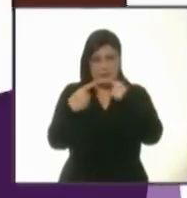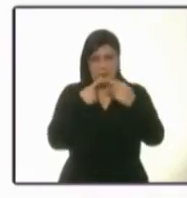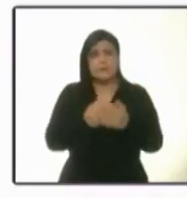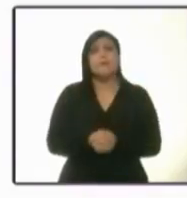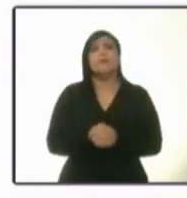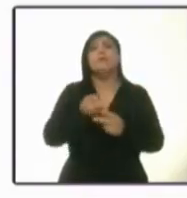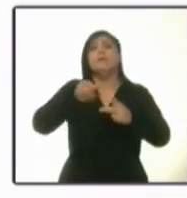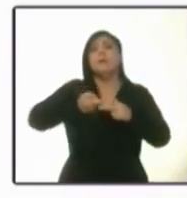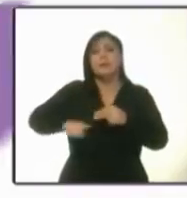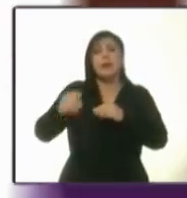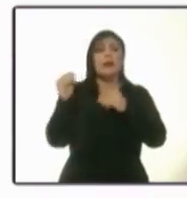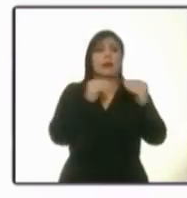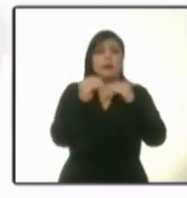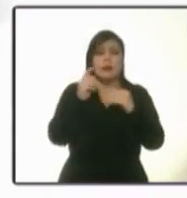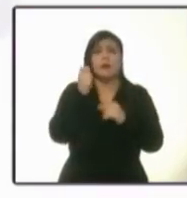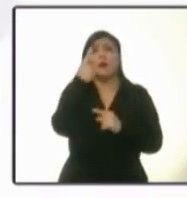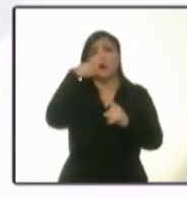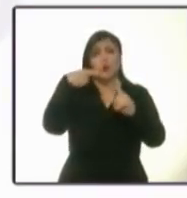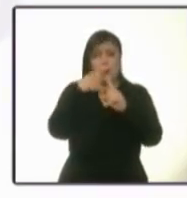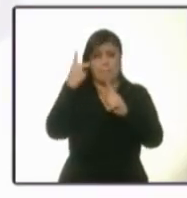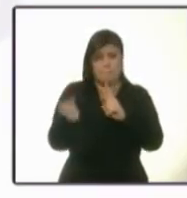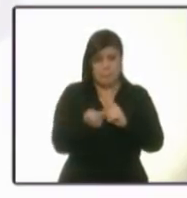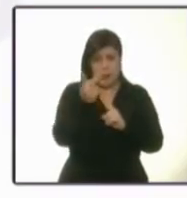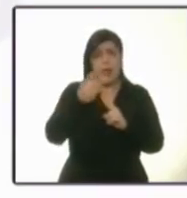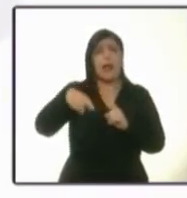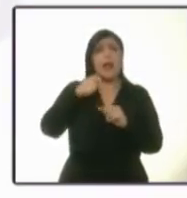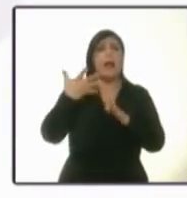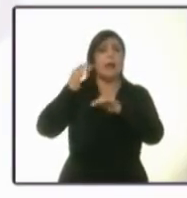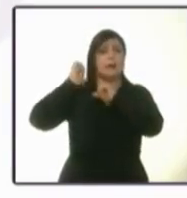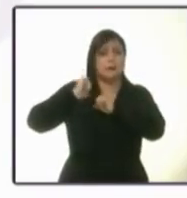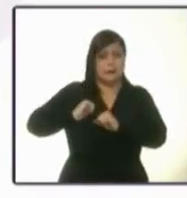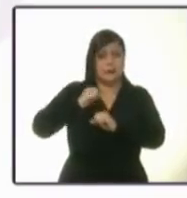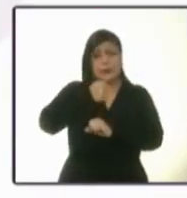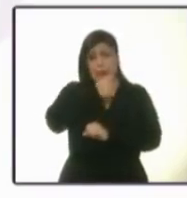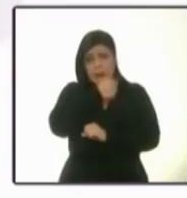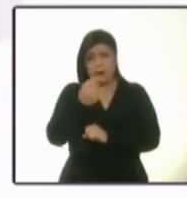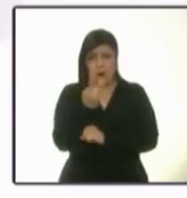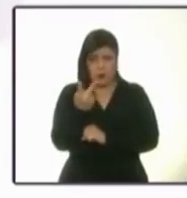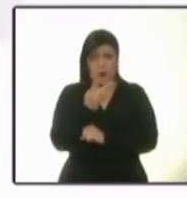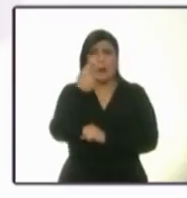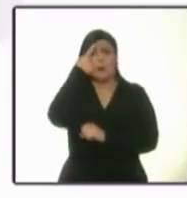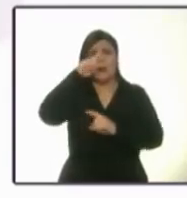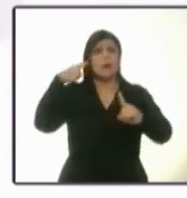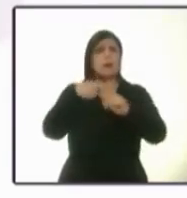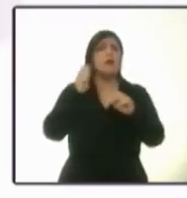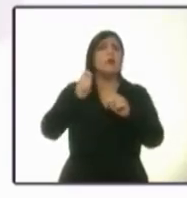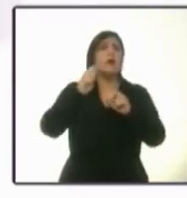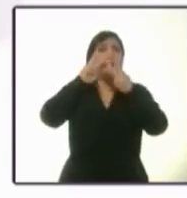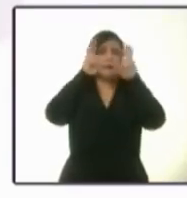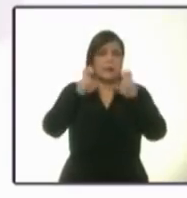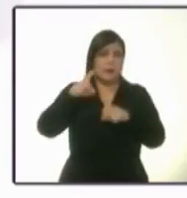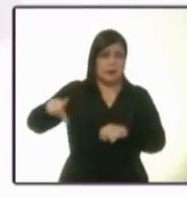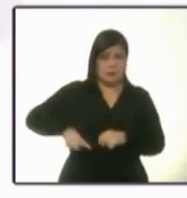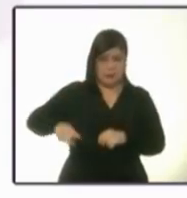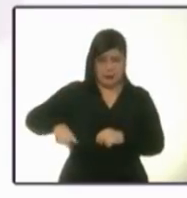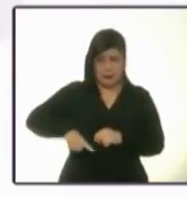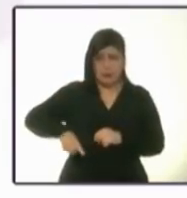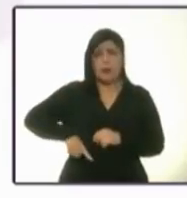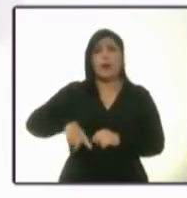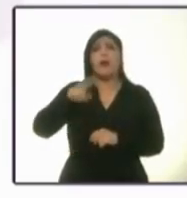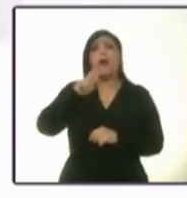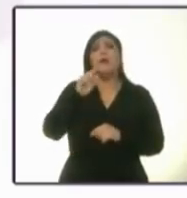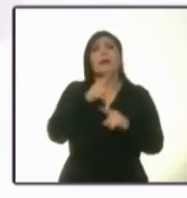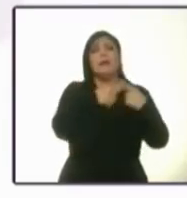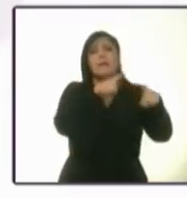Iniciaremos el debate con una pregunta que harán la moderadora y el moderador relacionada con el tema de gobierno. Es